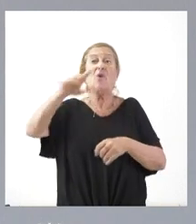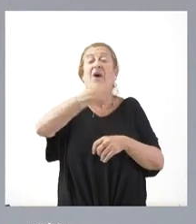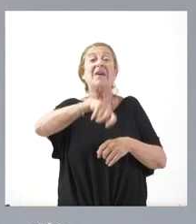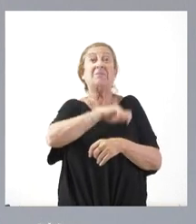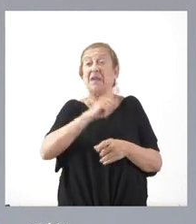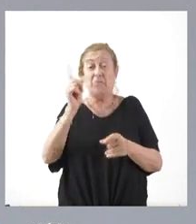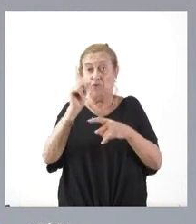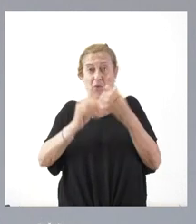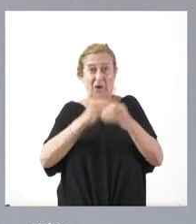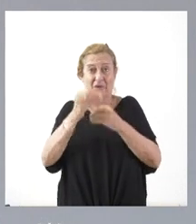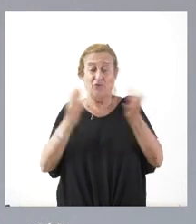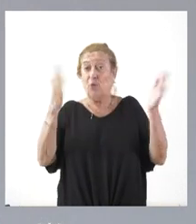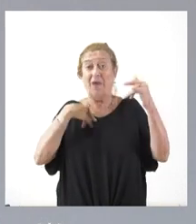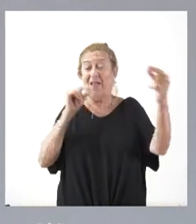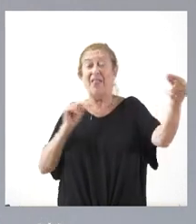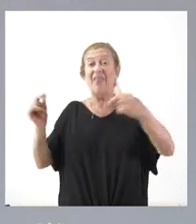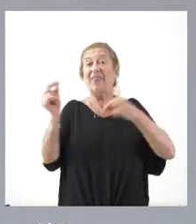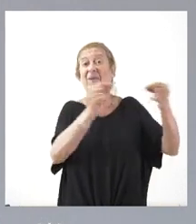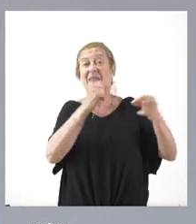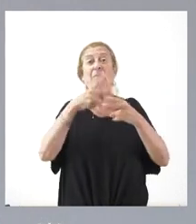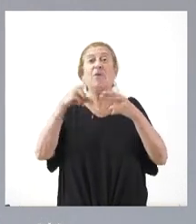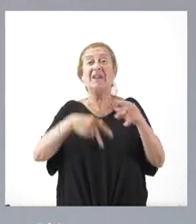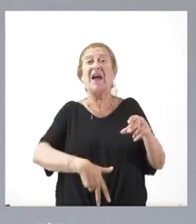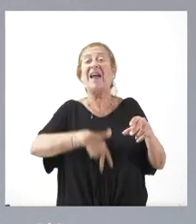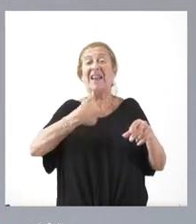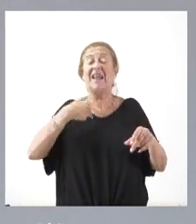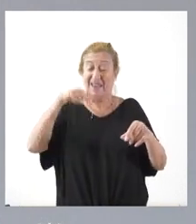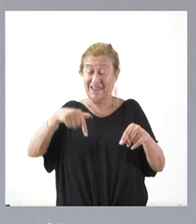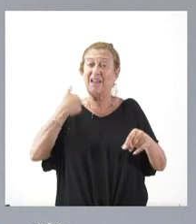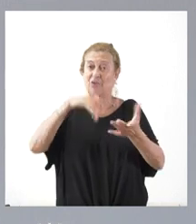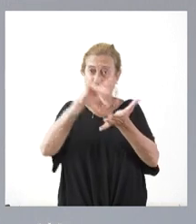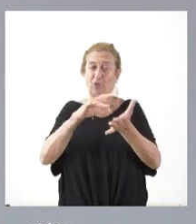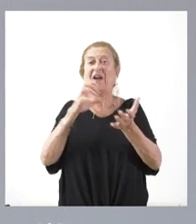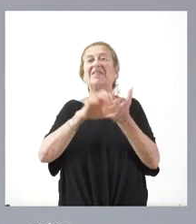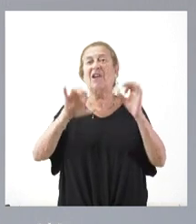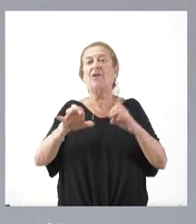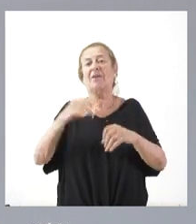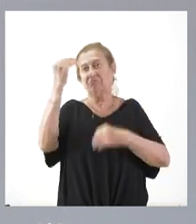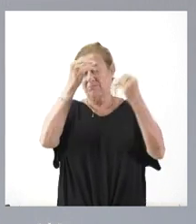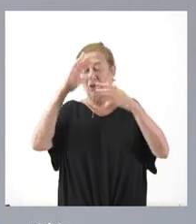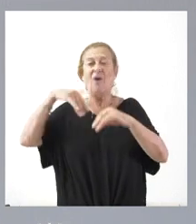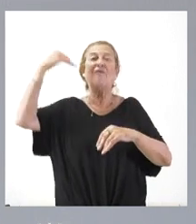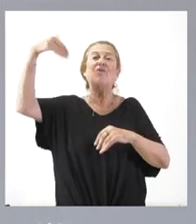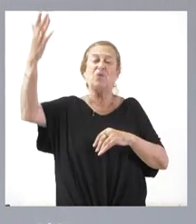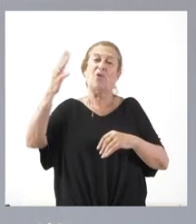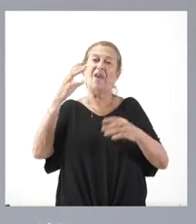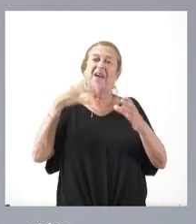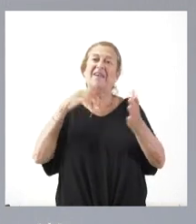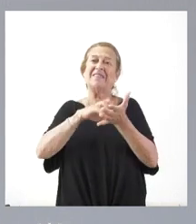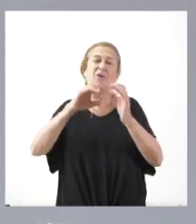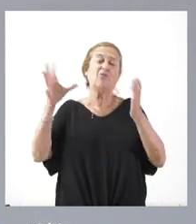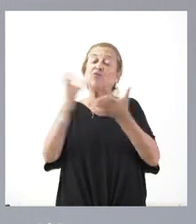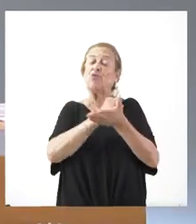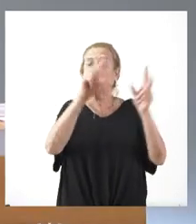ocasión de ese debate de política general que sí que hemos tenido en Castilla y León, esa reflexión sobre el futuro de la comunidad autorma en todos sus aspectos y